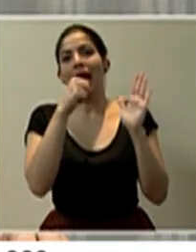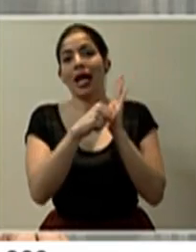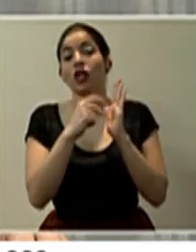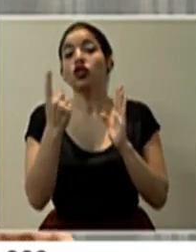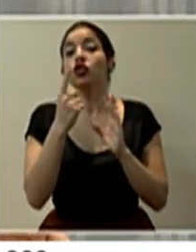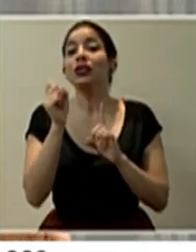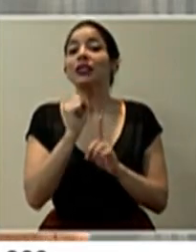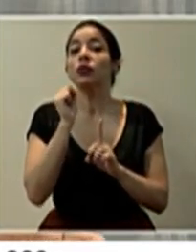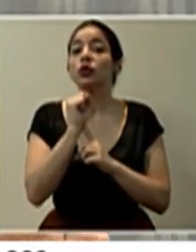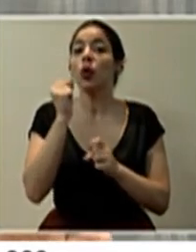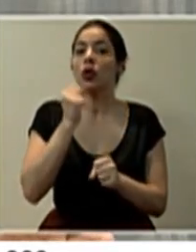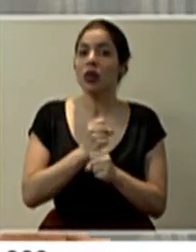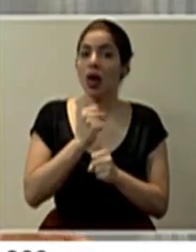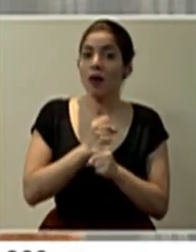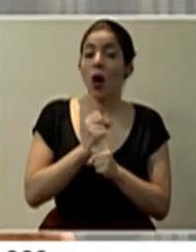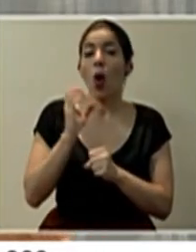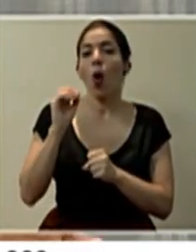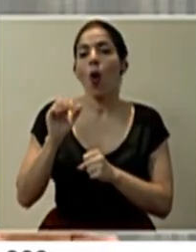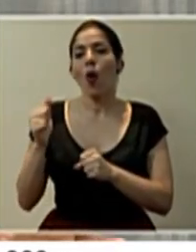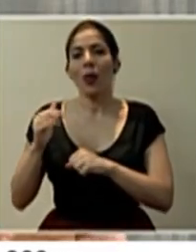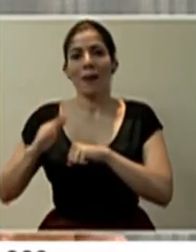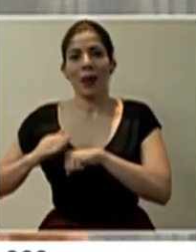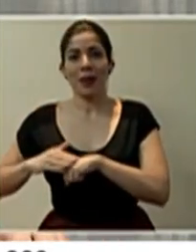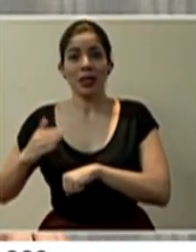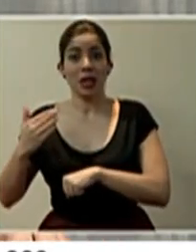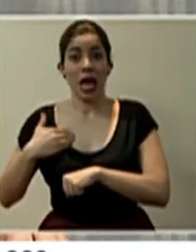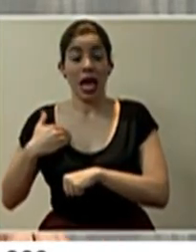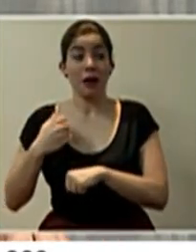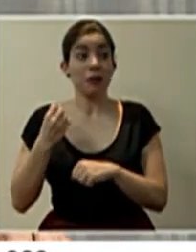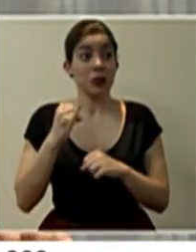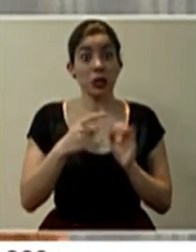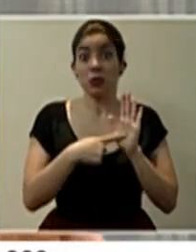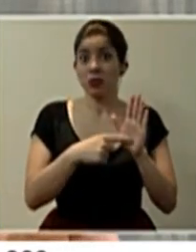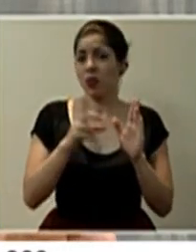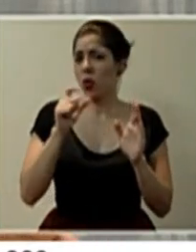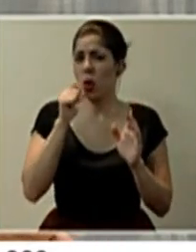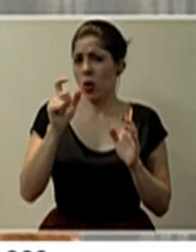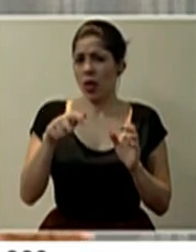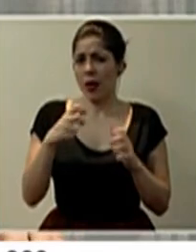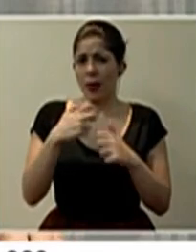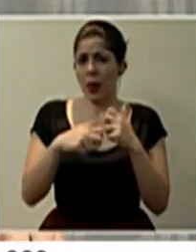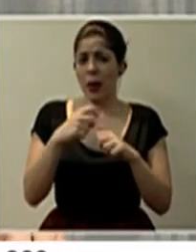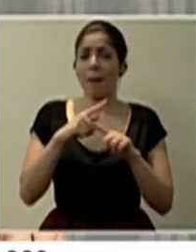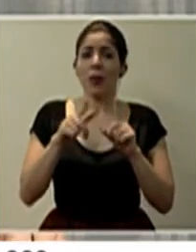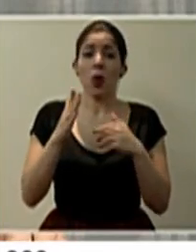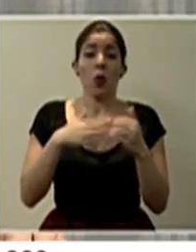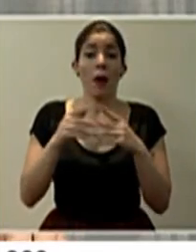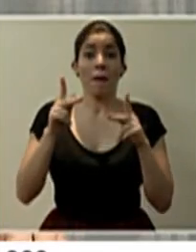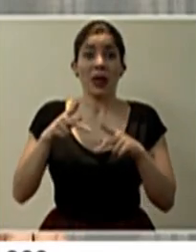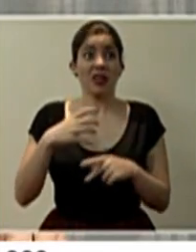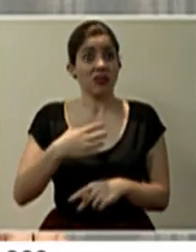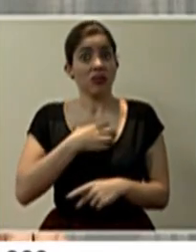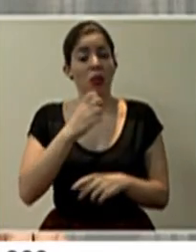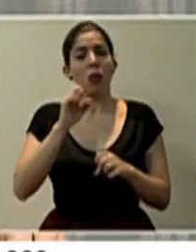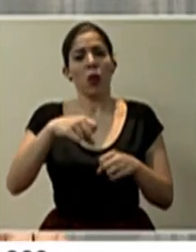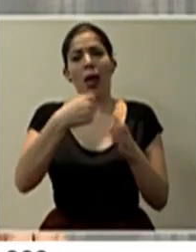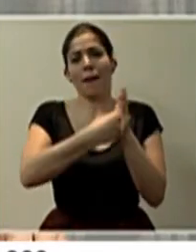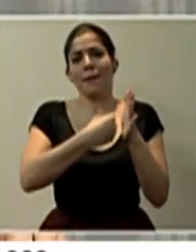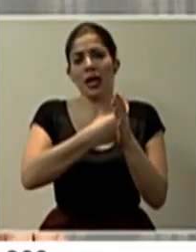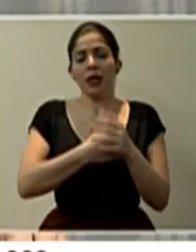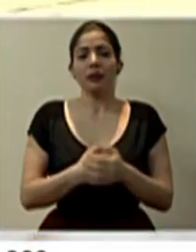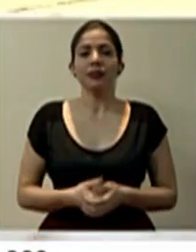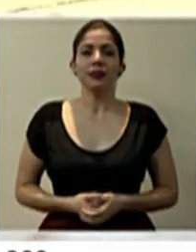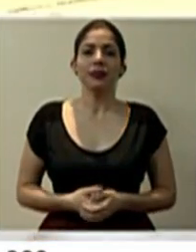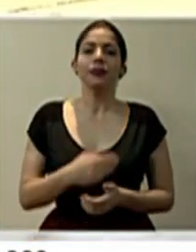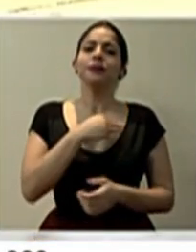situación de tipo laboral o de las excepciones ya dichas, no tendría por qué tener ningún problema, pero igual toda persona puede apelar lo respectivo.